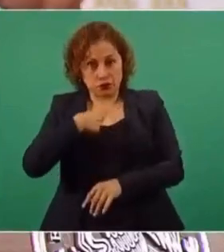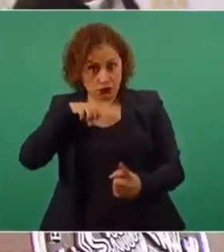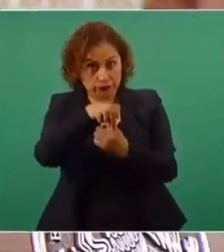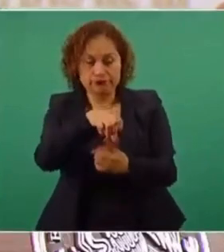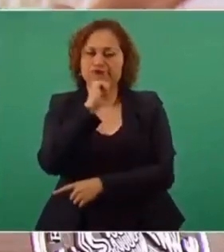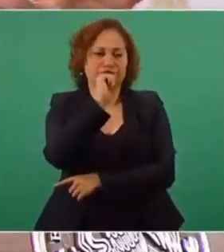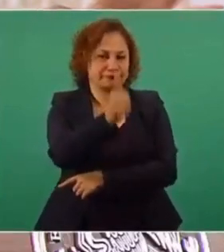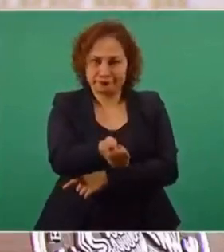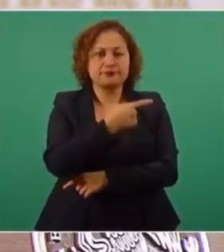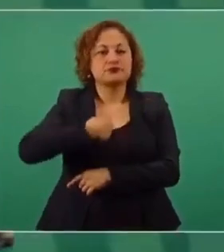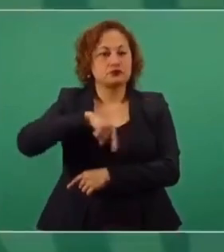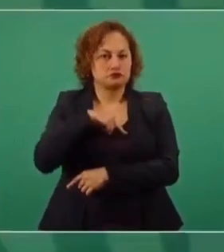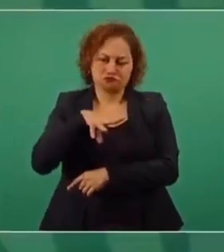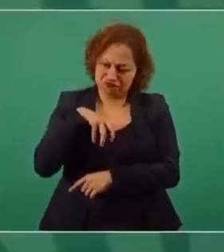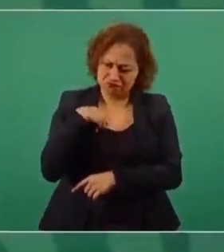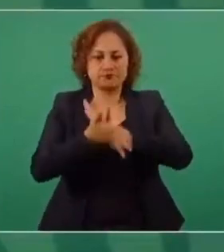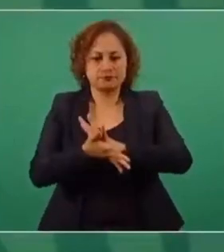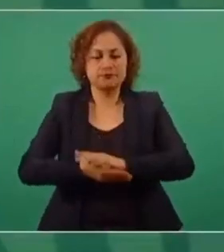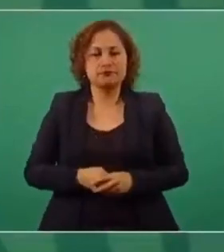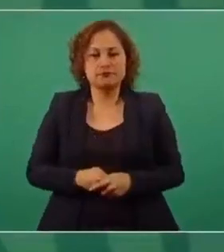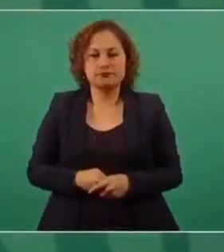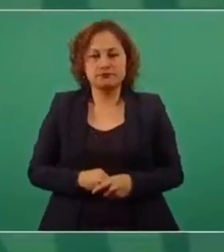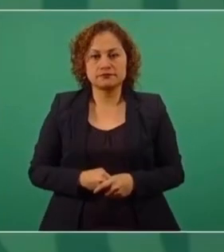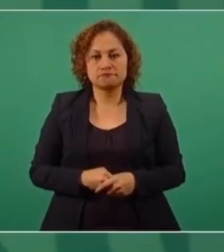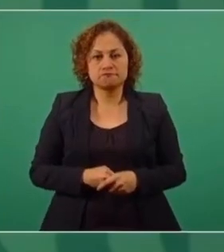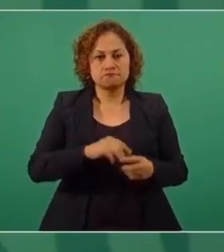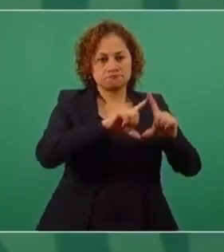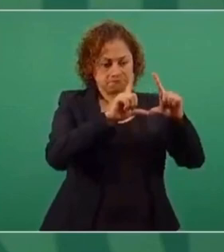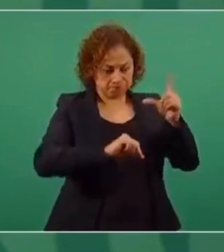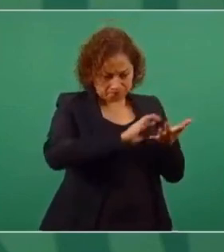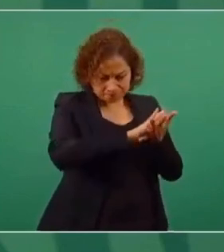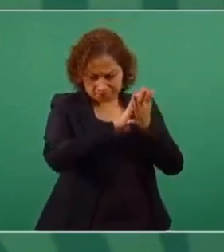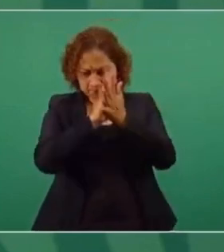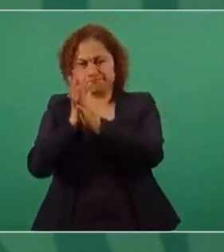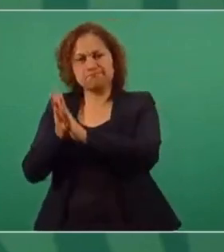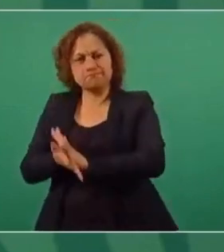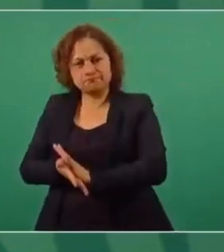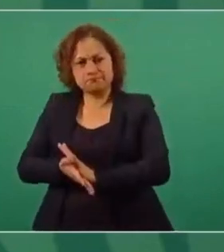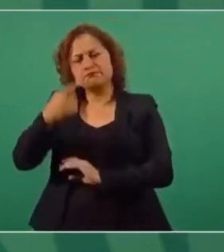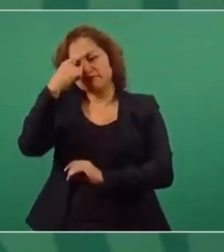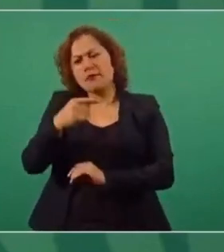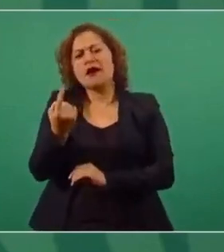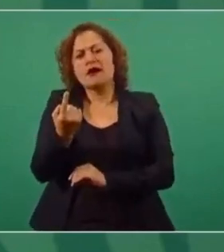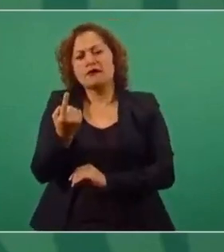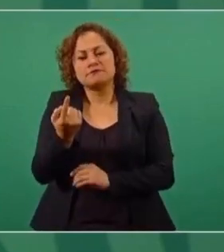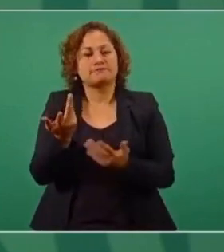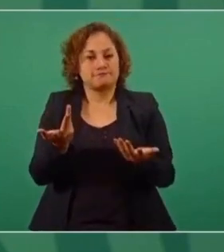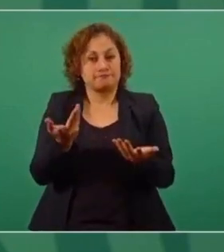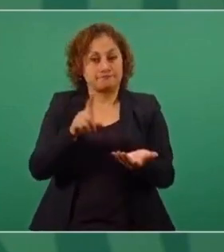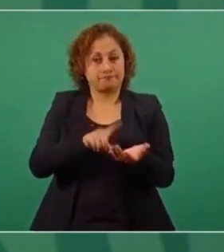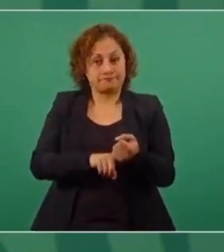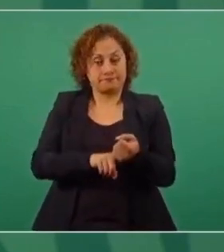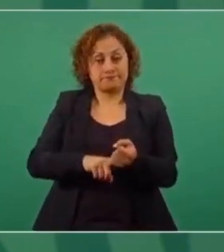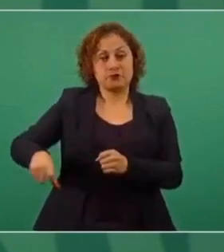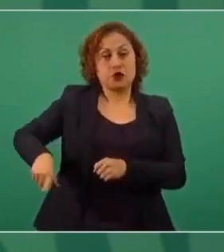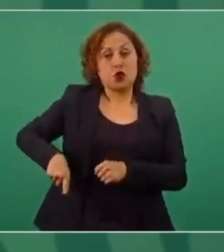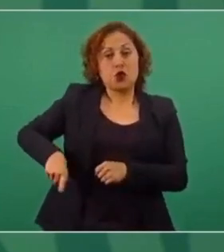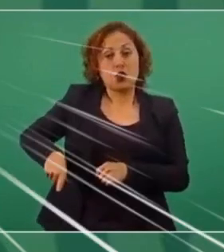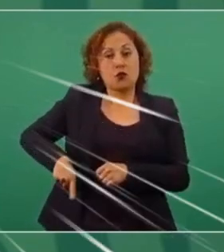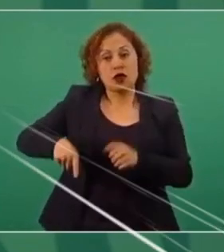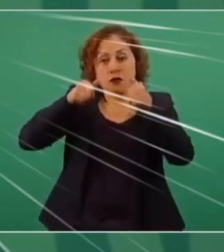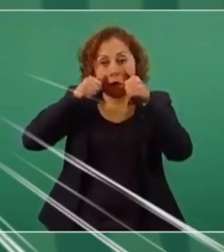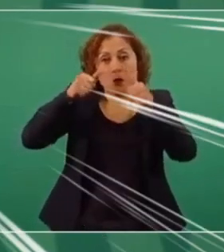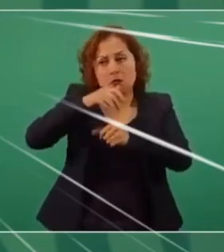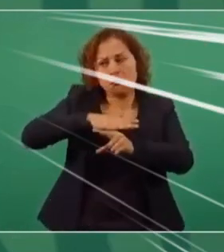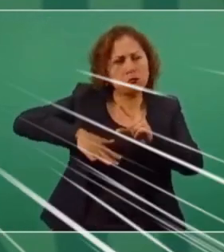Entonces, vamos a seguir transformando para que el gobierno atienda a todos,